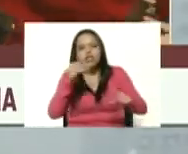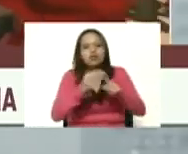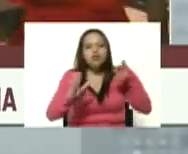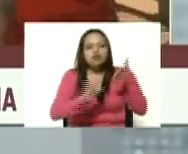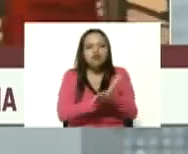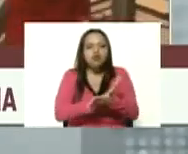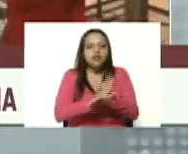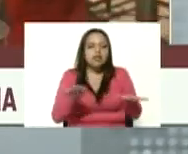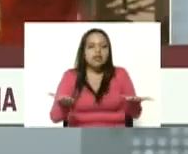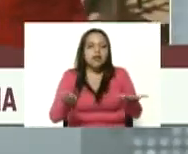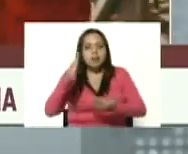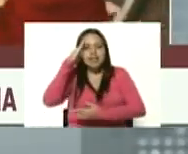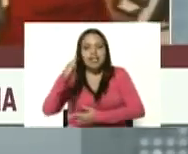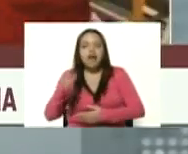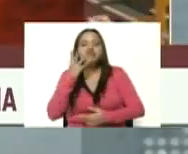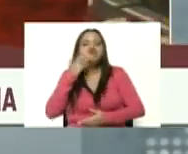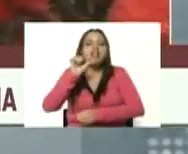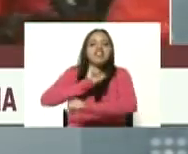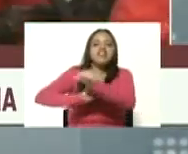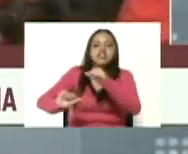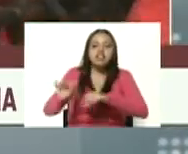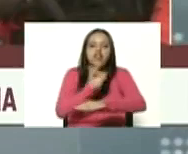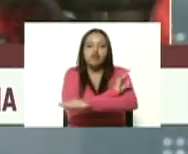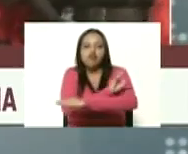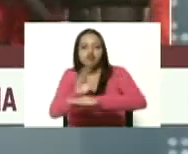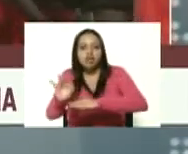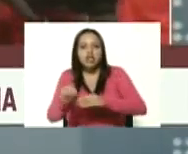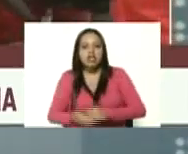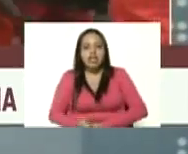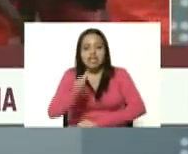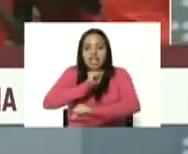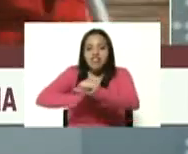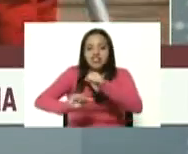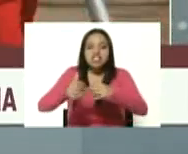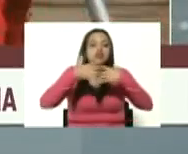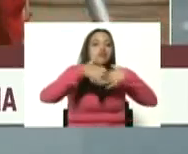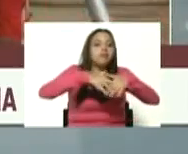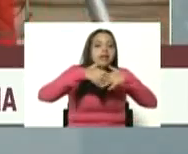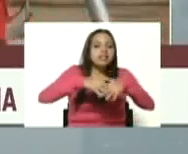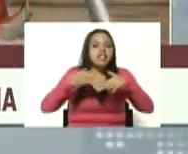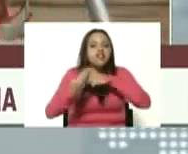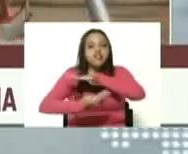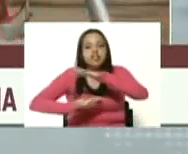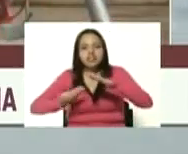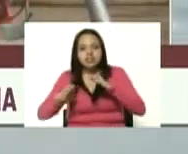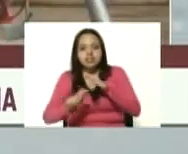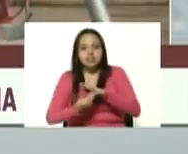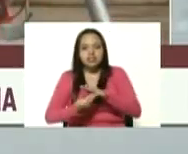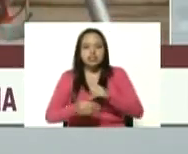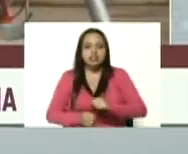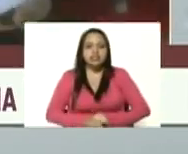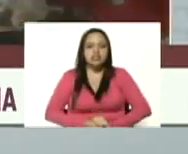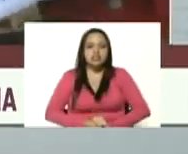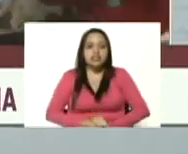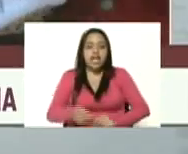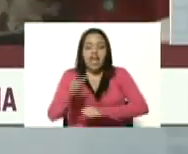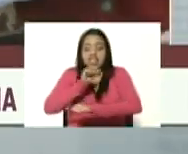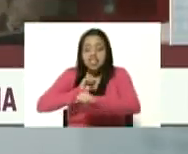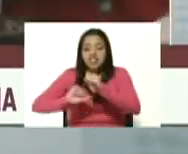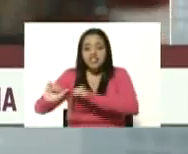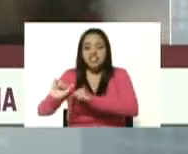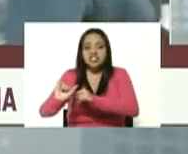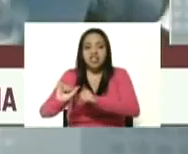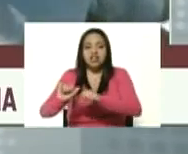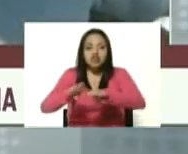muchas las misiones la defensa de la frontera la defensa de una empresa básica la defensa de un territorio de un